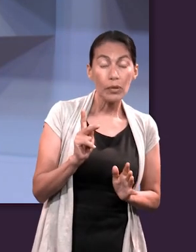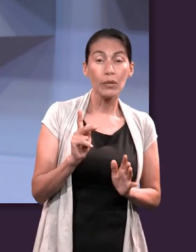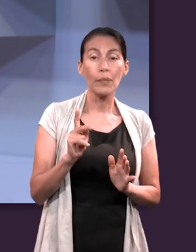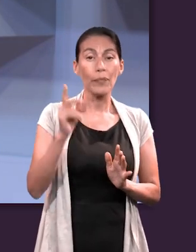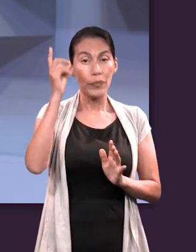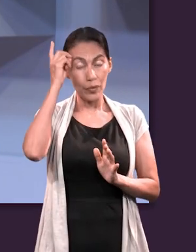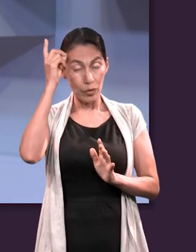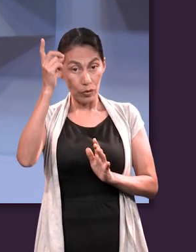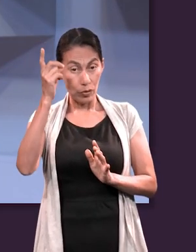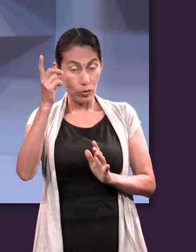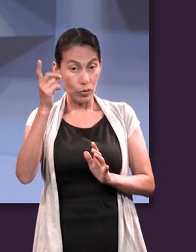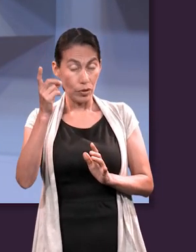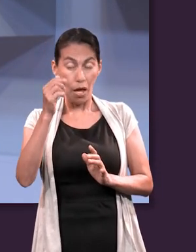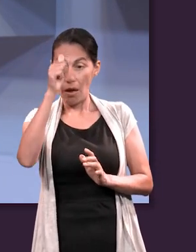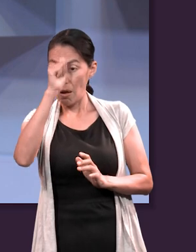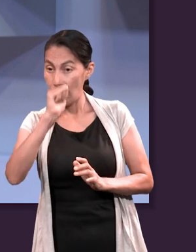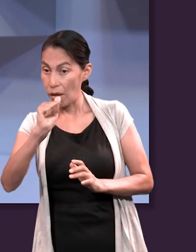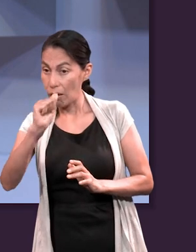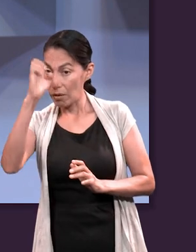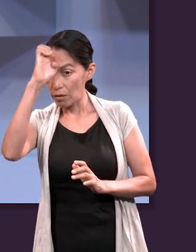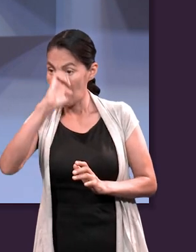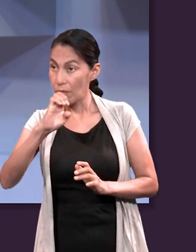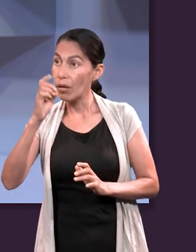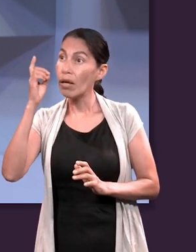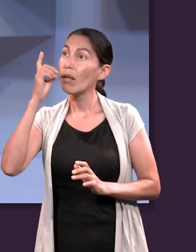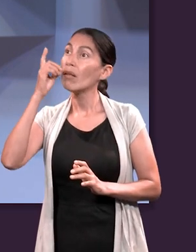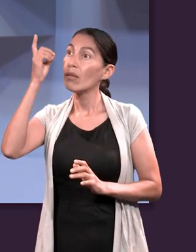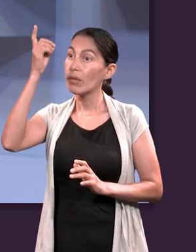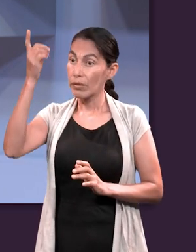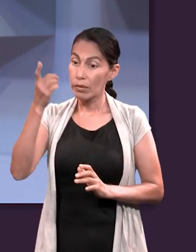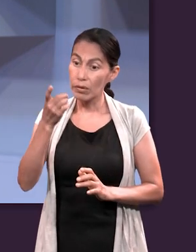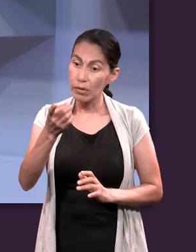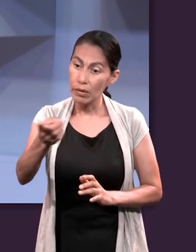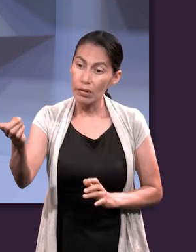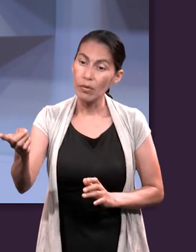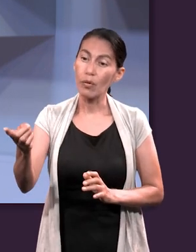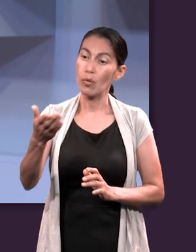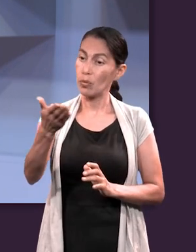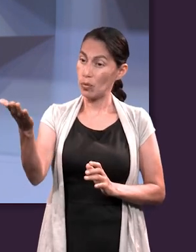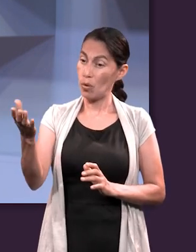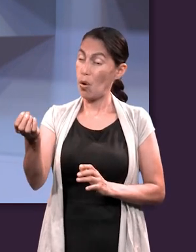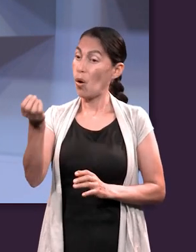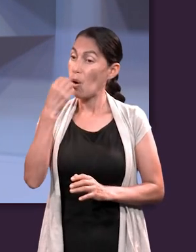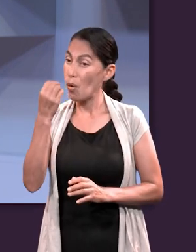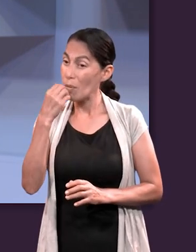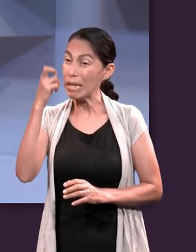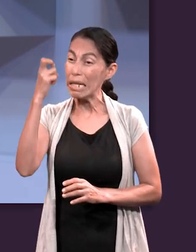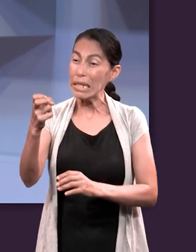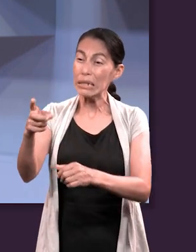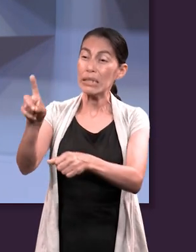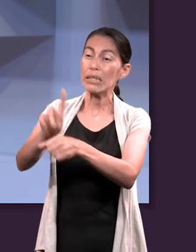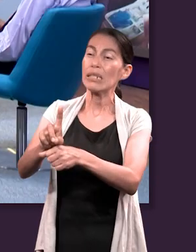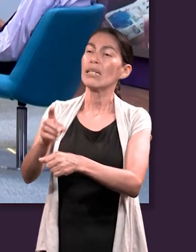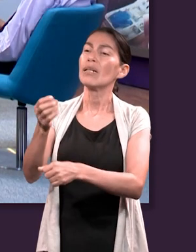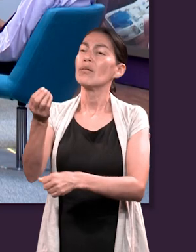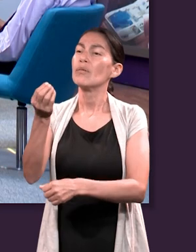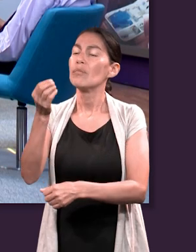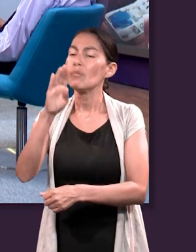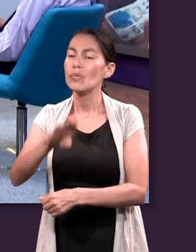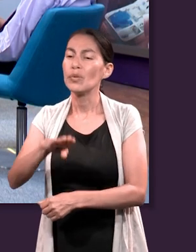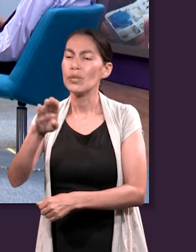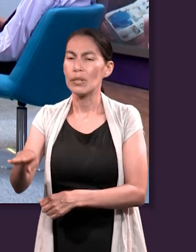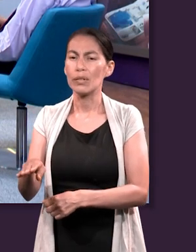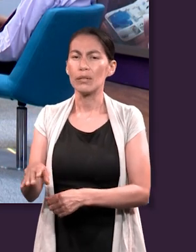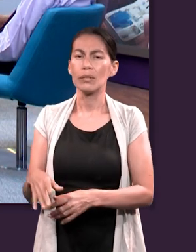fin de cabo Dios le dijo a Adán y Eva, el día que comerás ciertamente morirás.